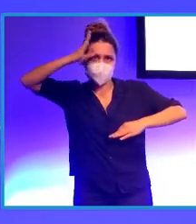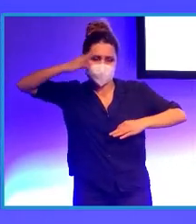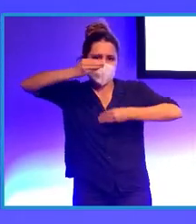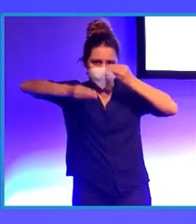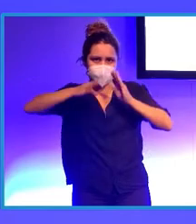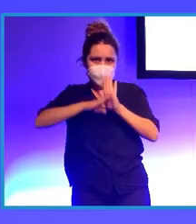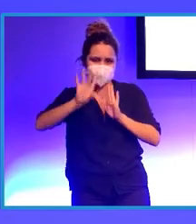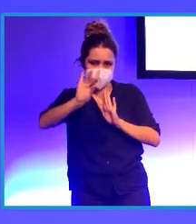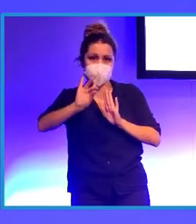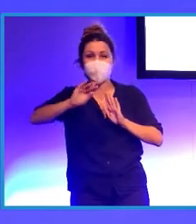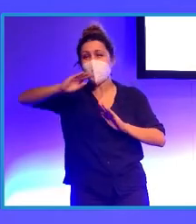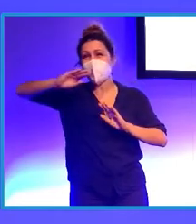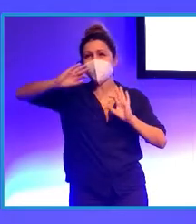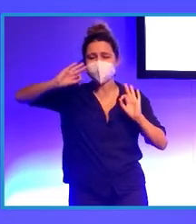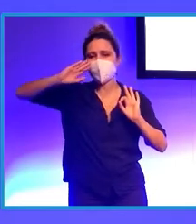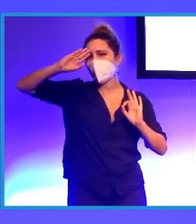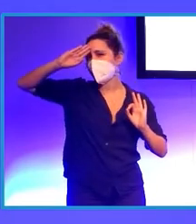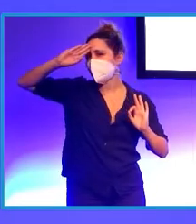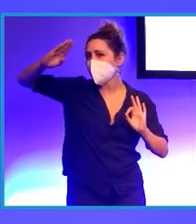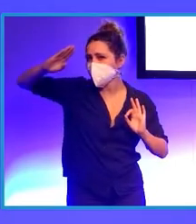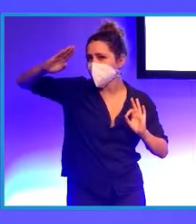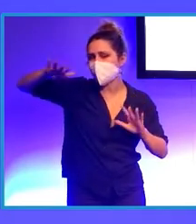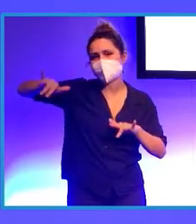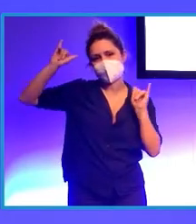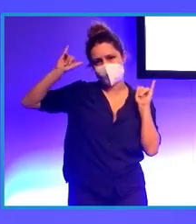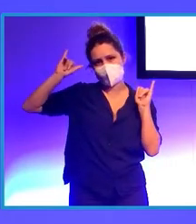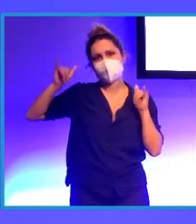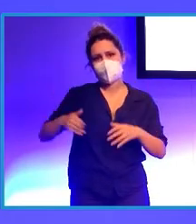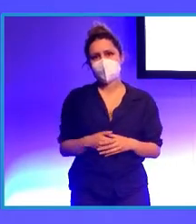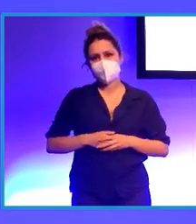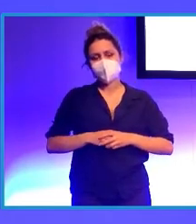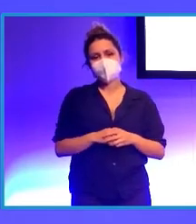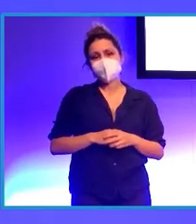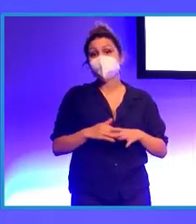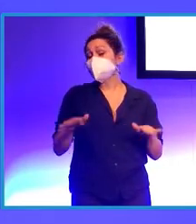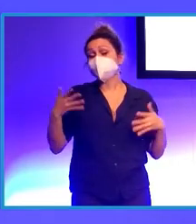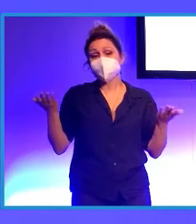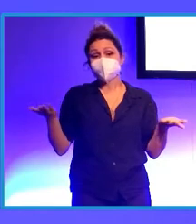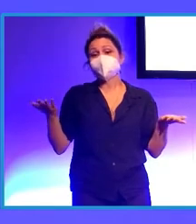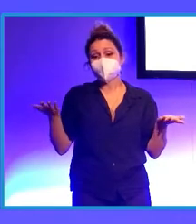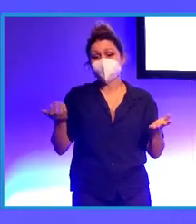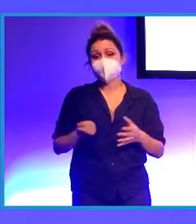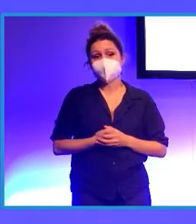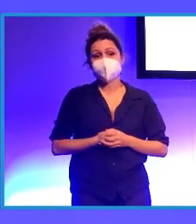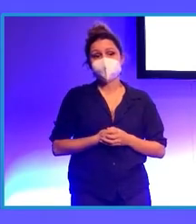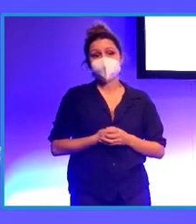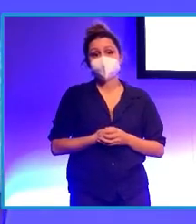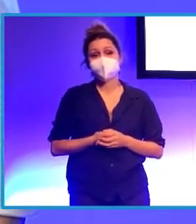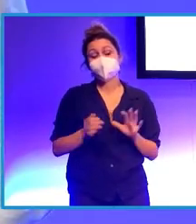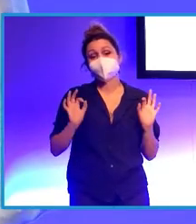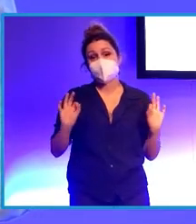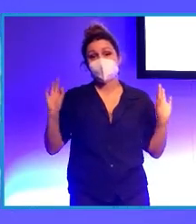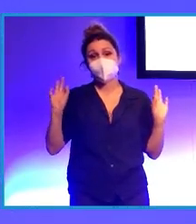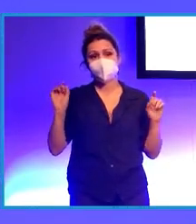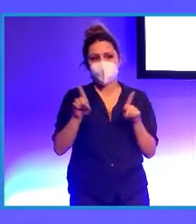pero ninguno de esos programas es en directo. Entonces, pues eso, lo que